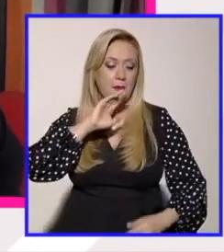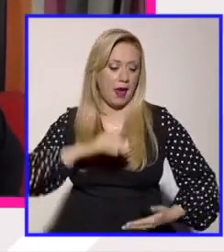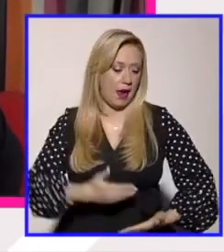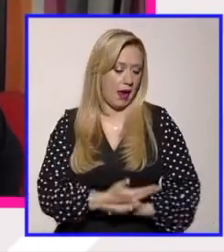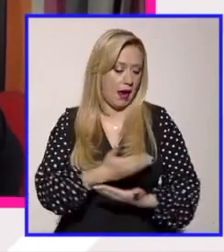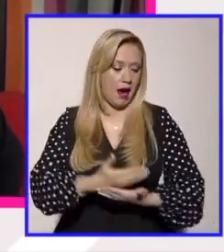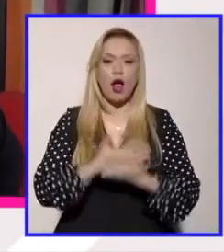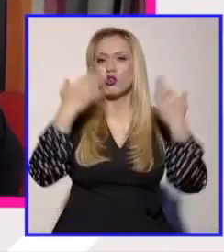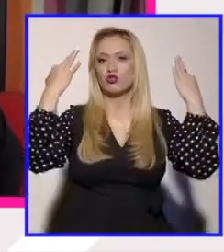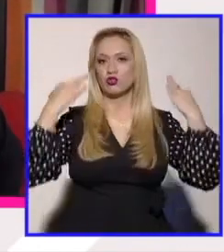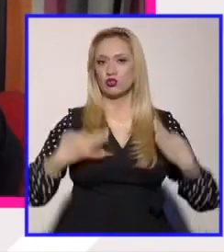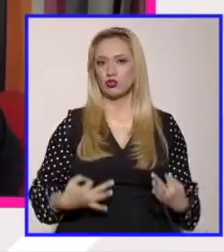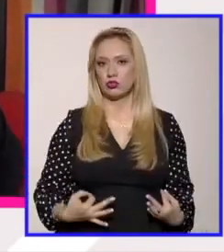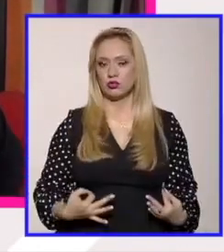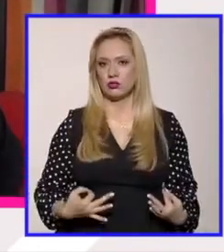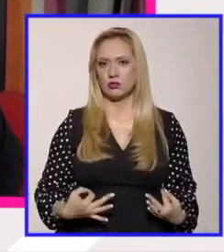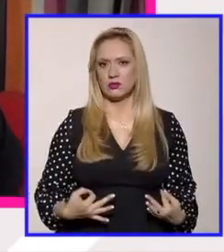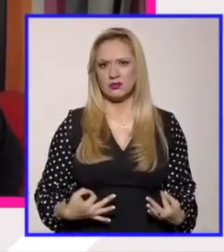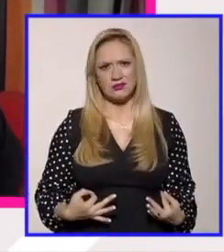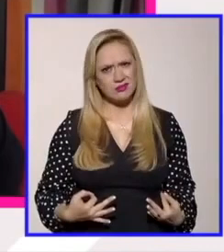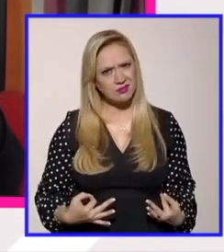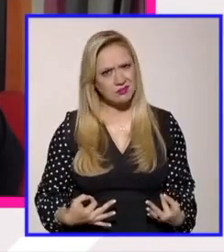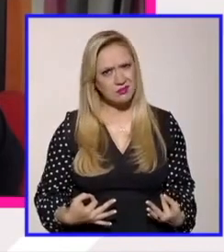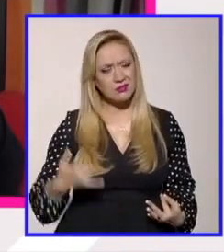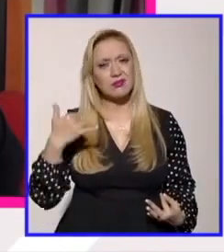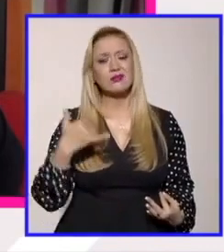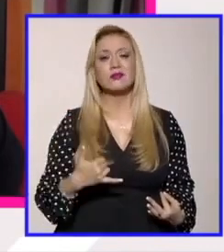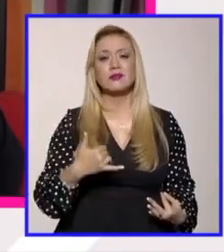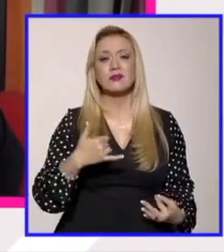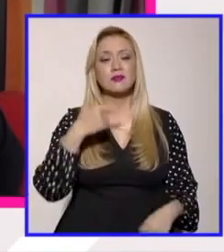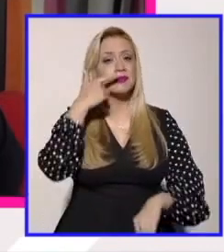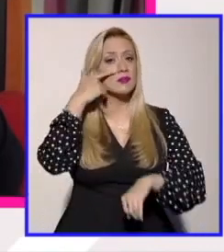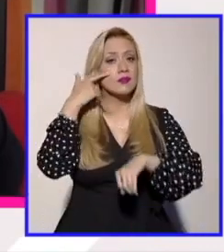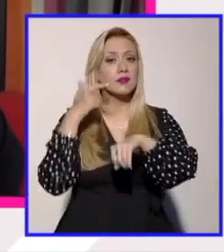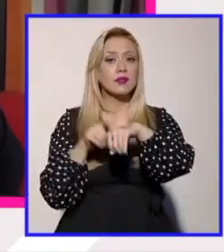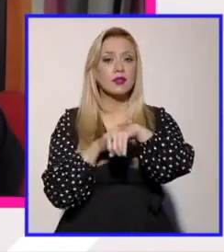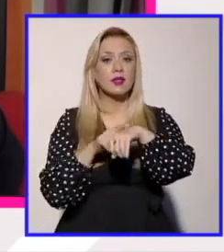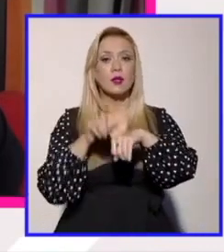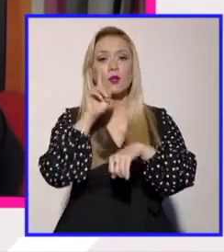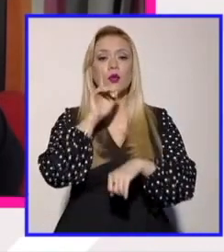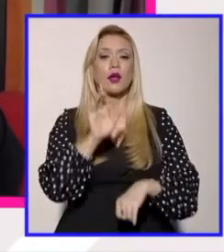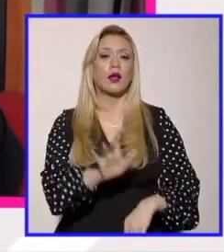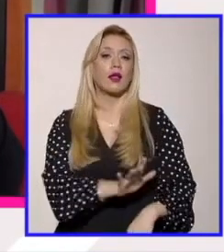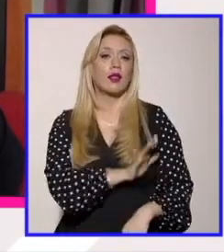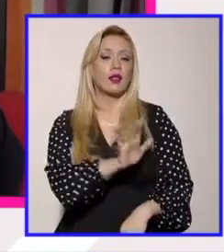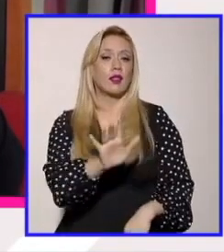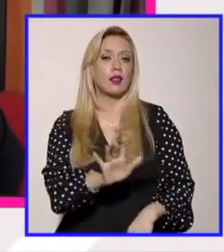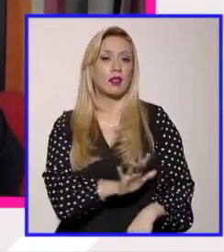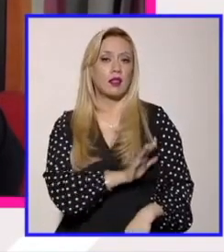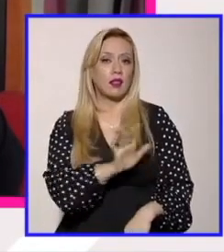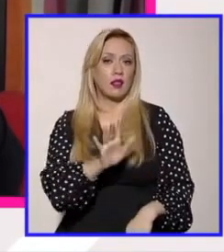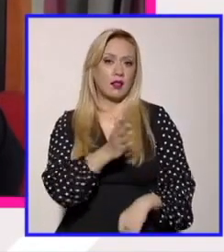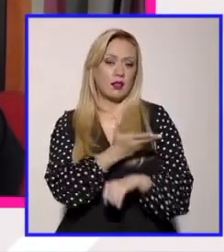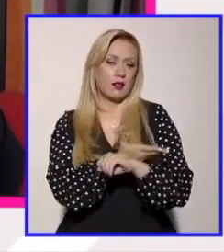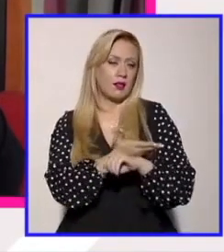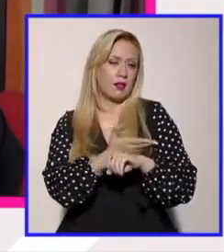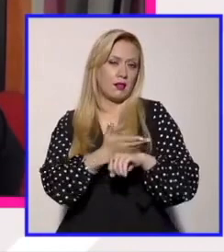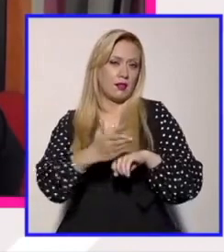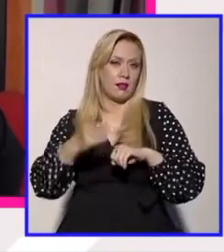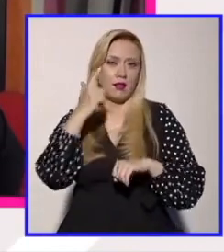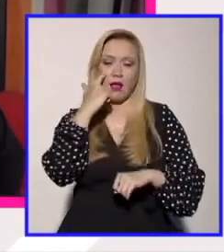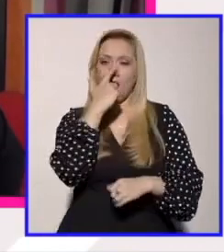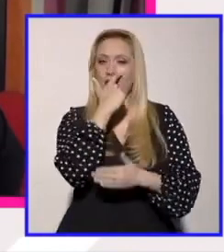corriente racializada de pensar en una mujer blanca, en una mujer aria y dice